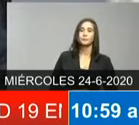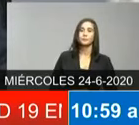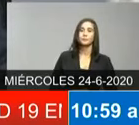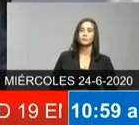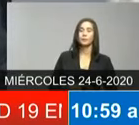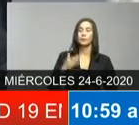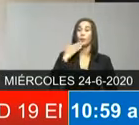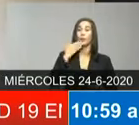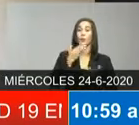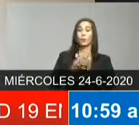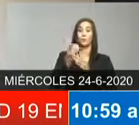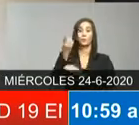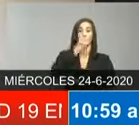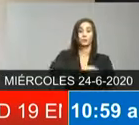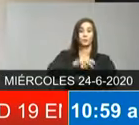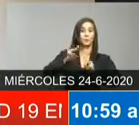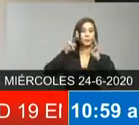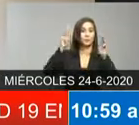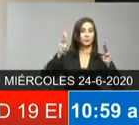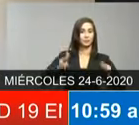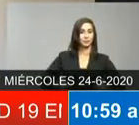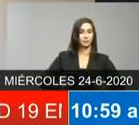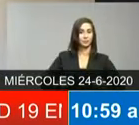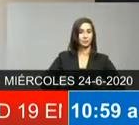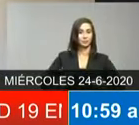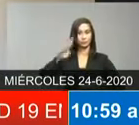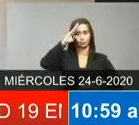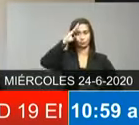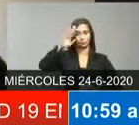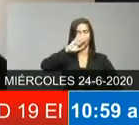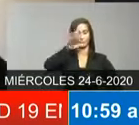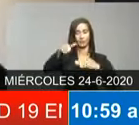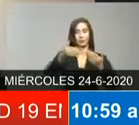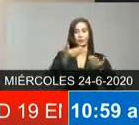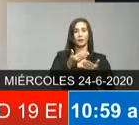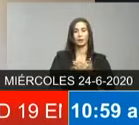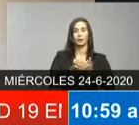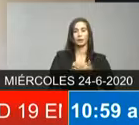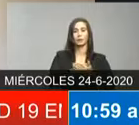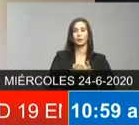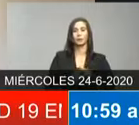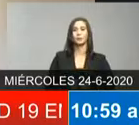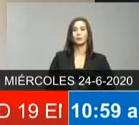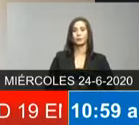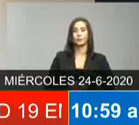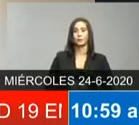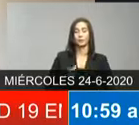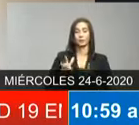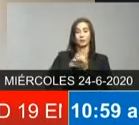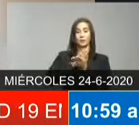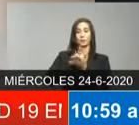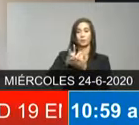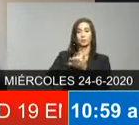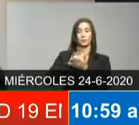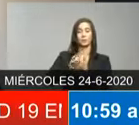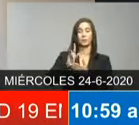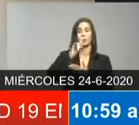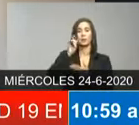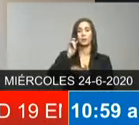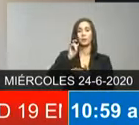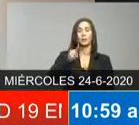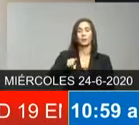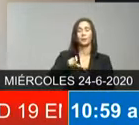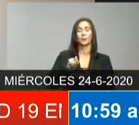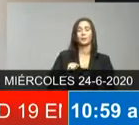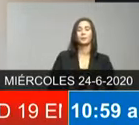Sí, buenos días ministro y saludos a todos directamente desde Nueva York Zavala al día punto com